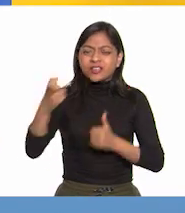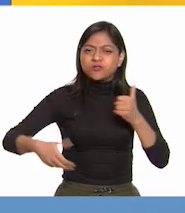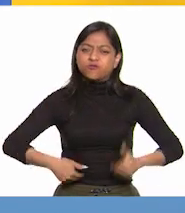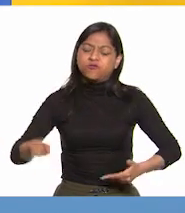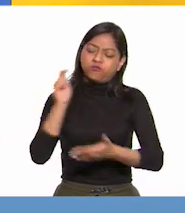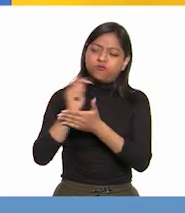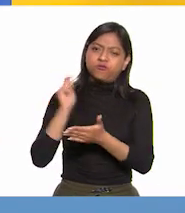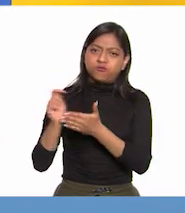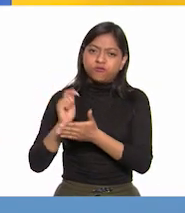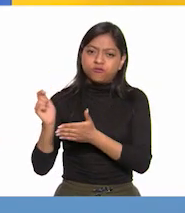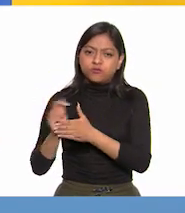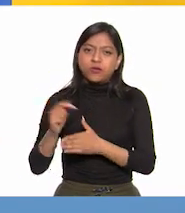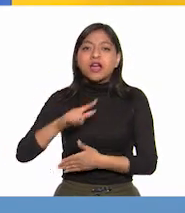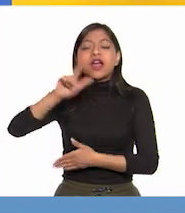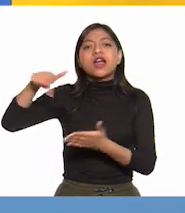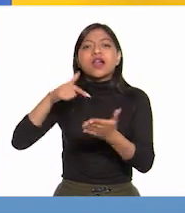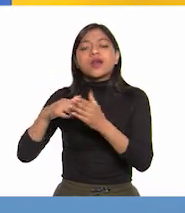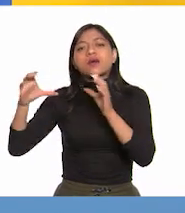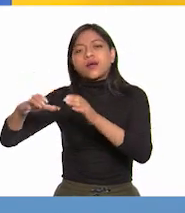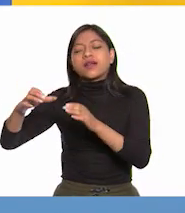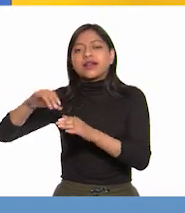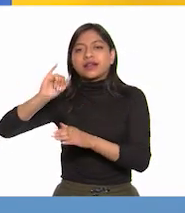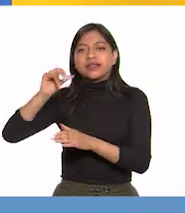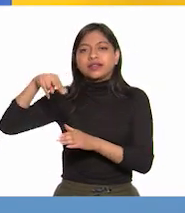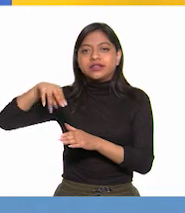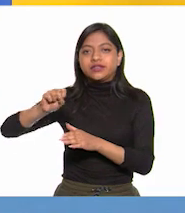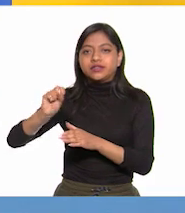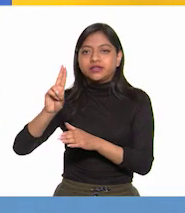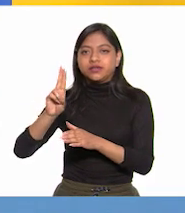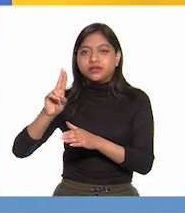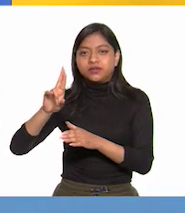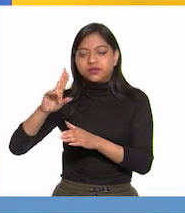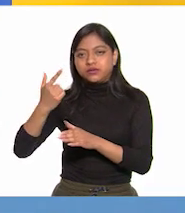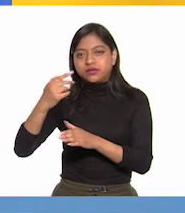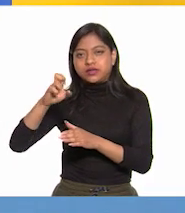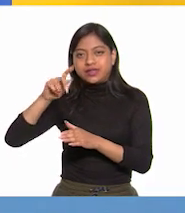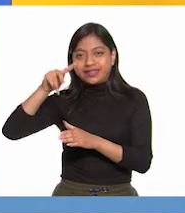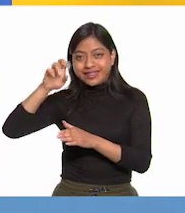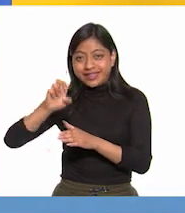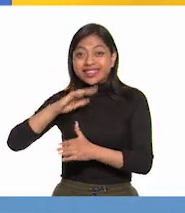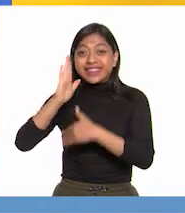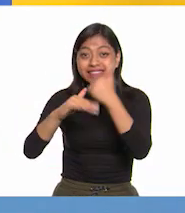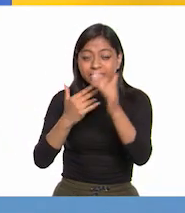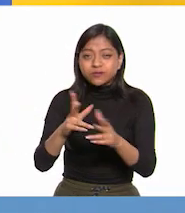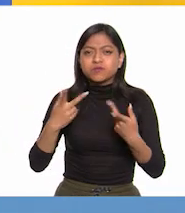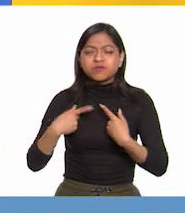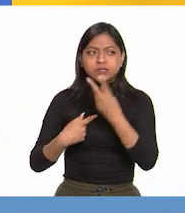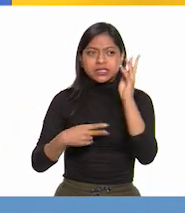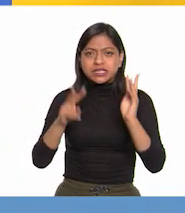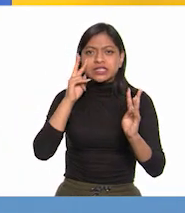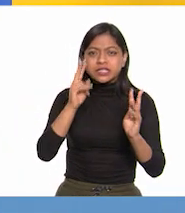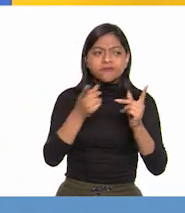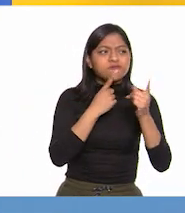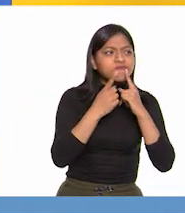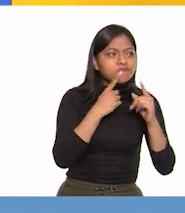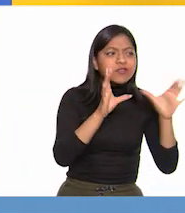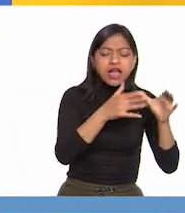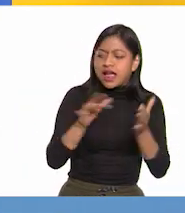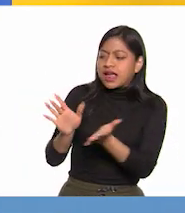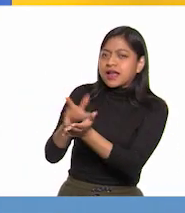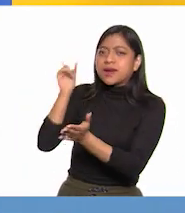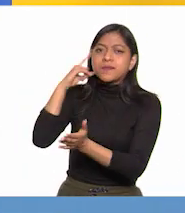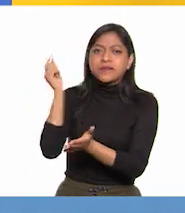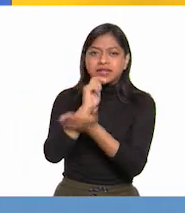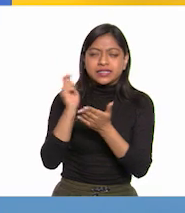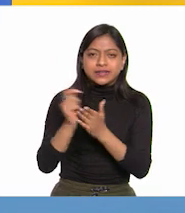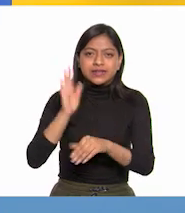tuvo vigencia en el territorio insurgente, pero introdujo principios que fueron retomados por otros congresos y constituciones del país.